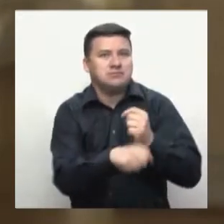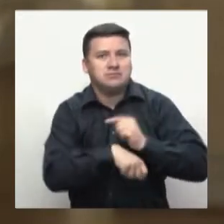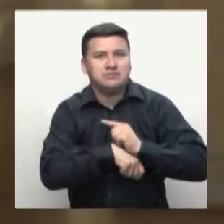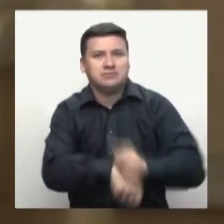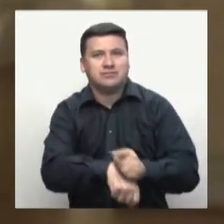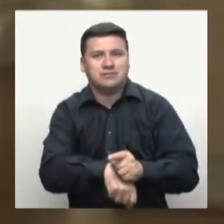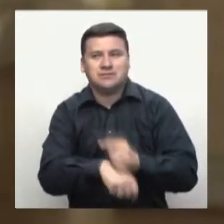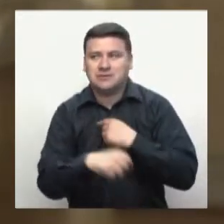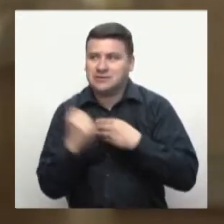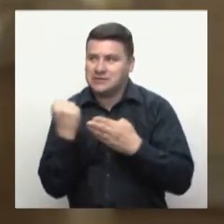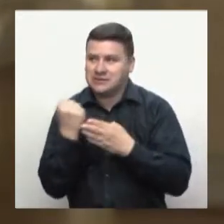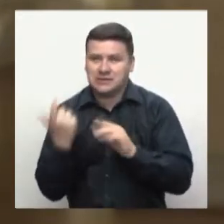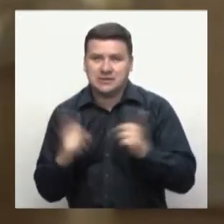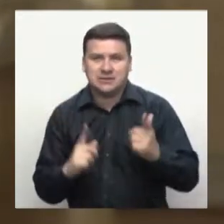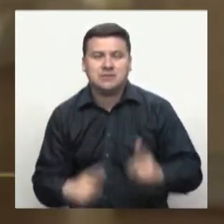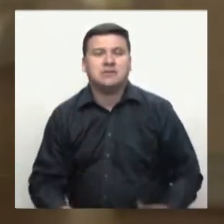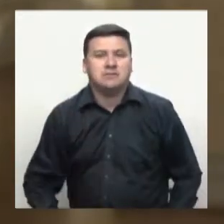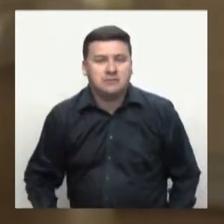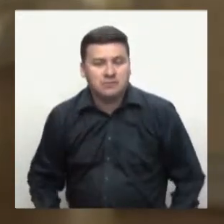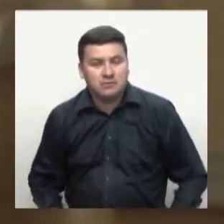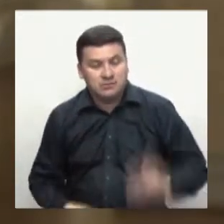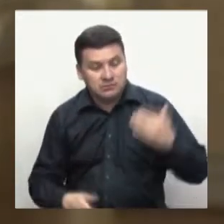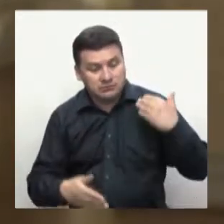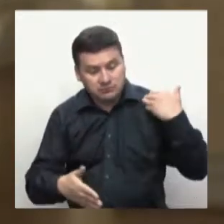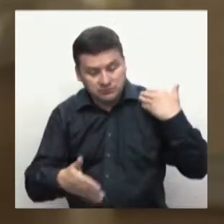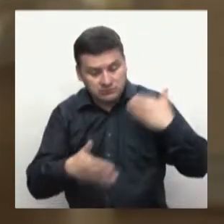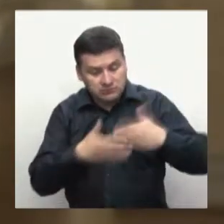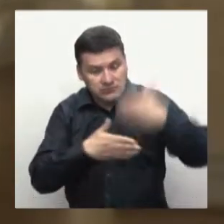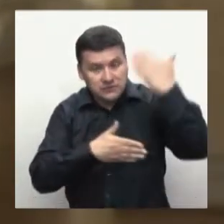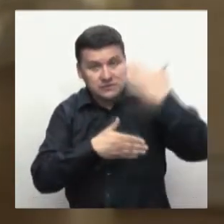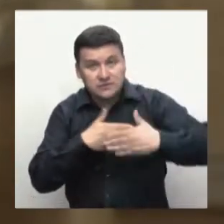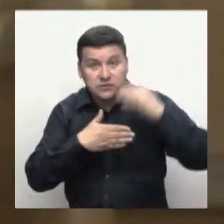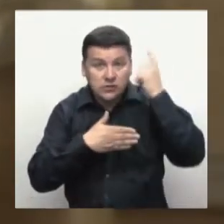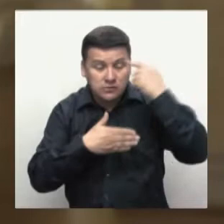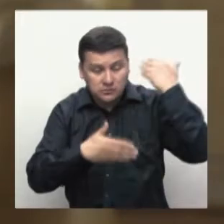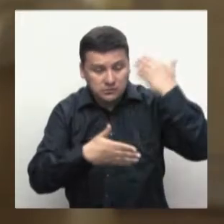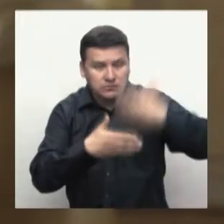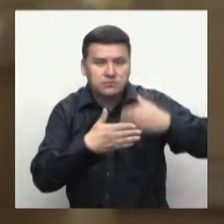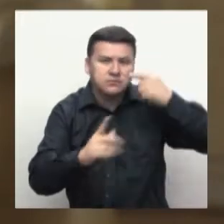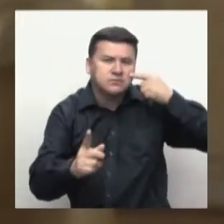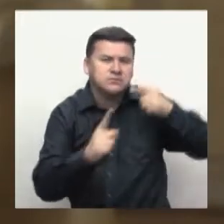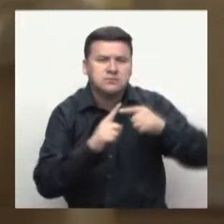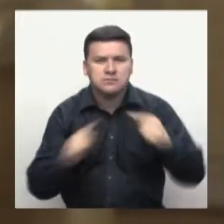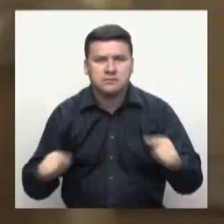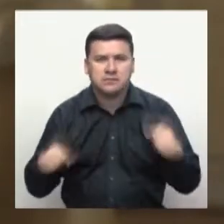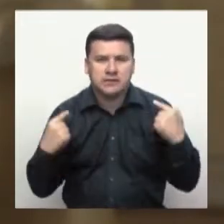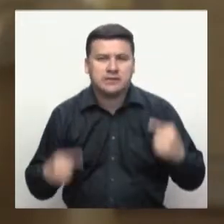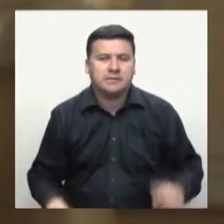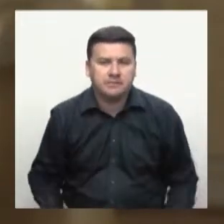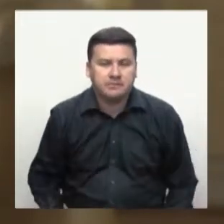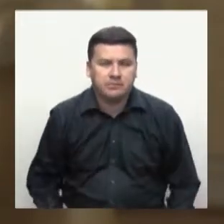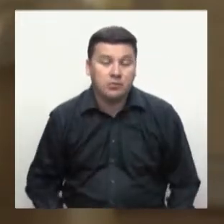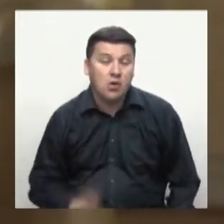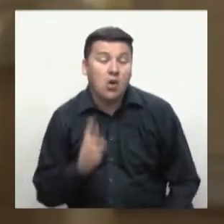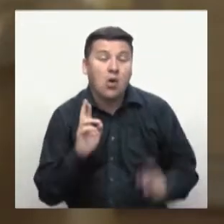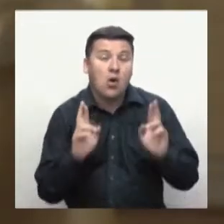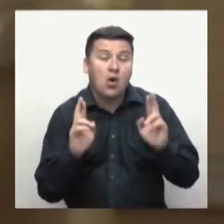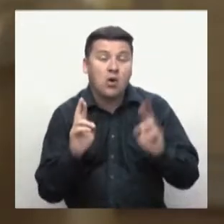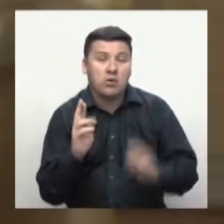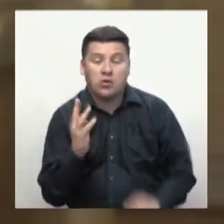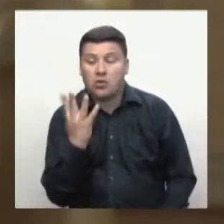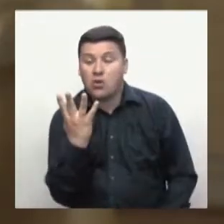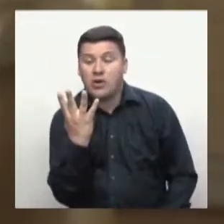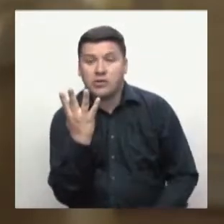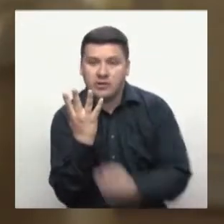2 de cada 3 egresados del SENA consiguen empleo al poco tiempo de egresar. Al